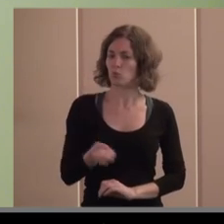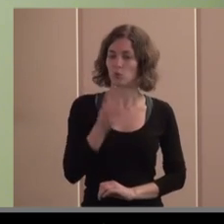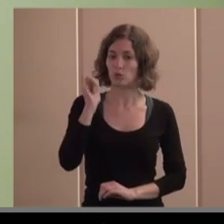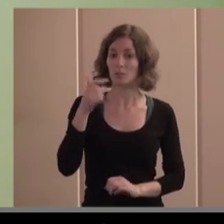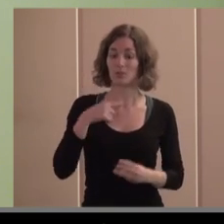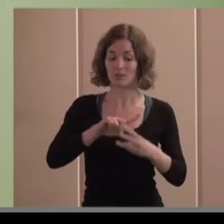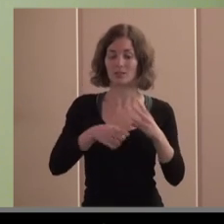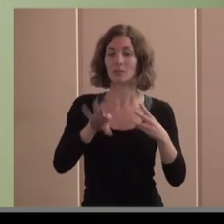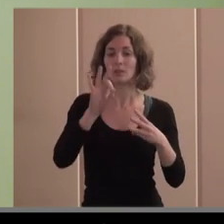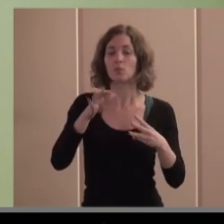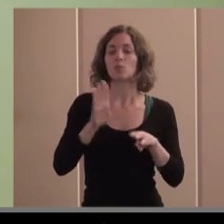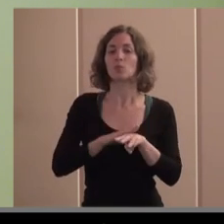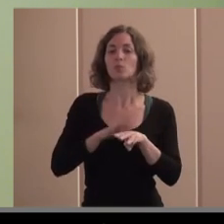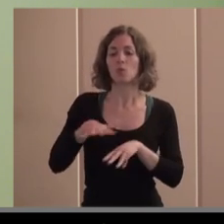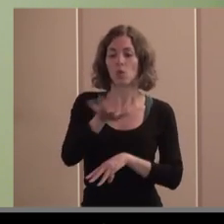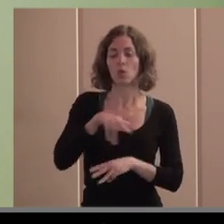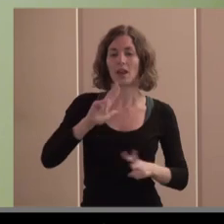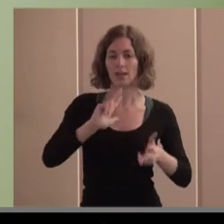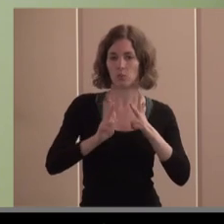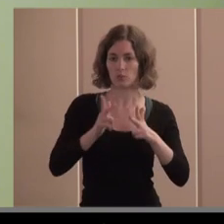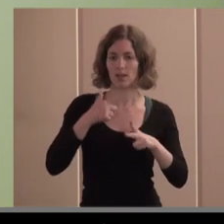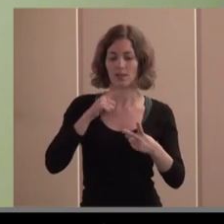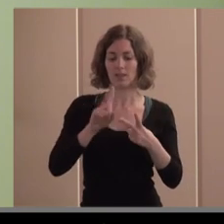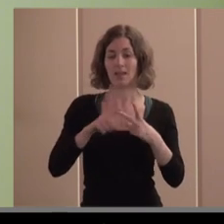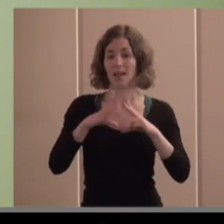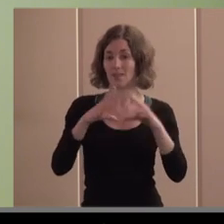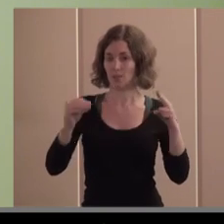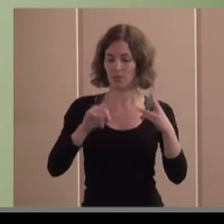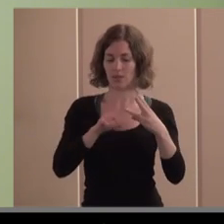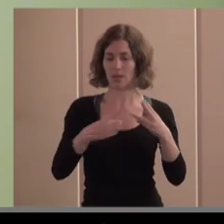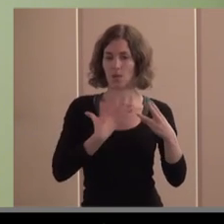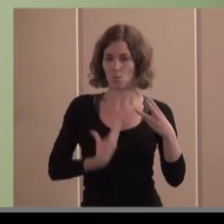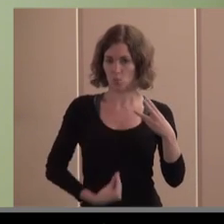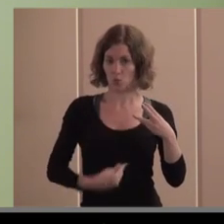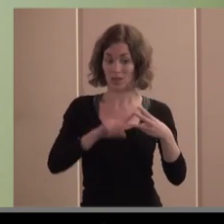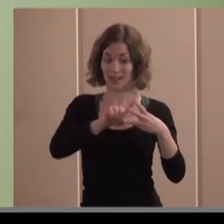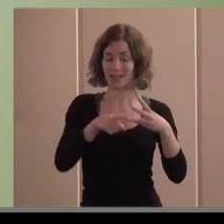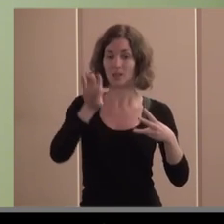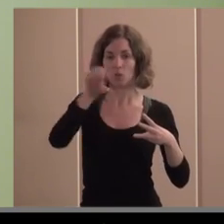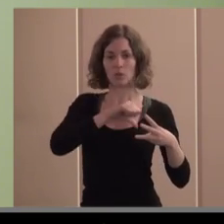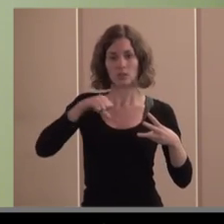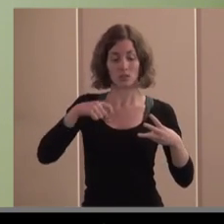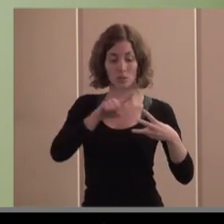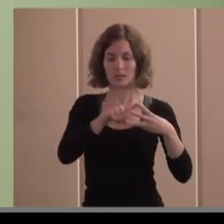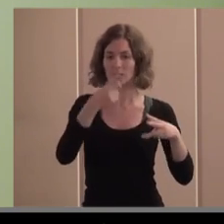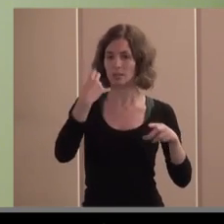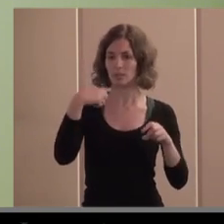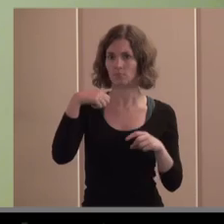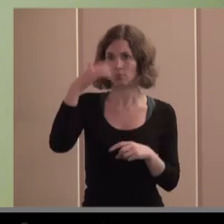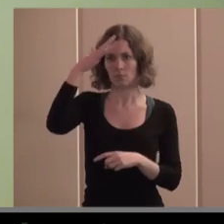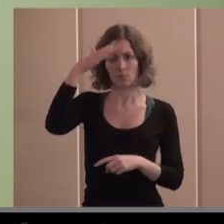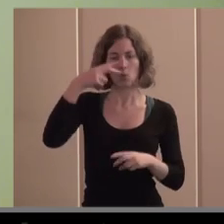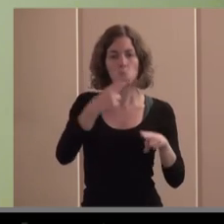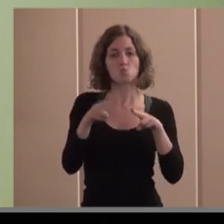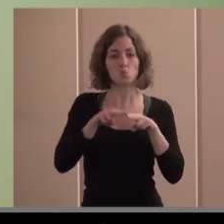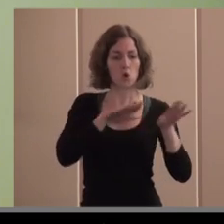Andalucía y Murcia tres espacios tres comunidades autónomas de diferente signo político donde